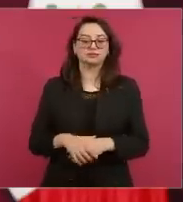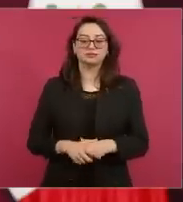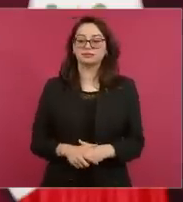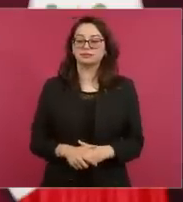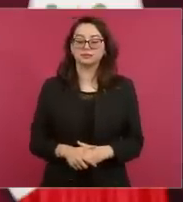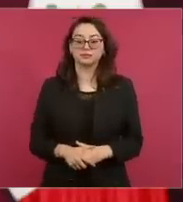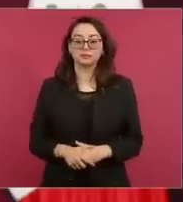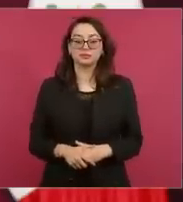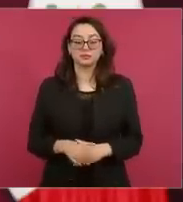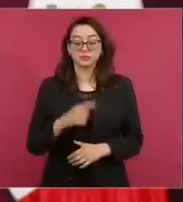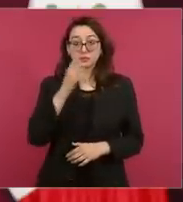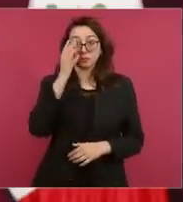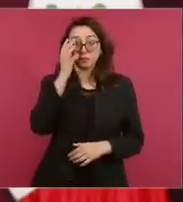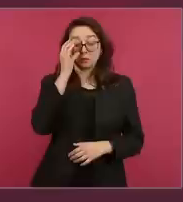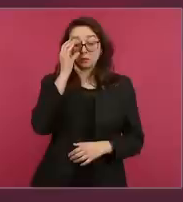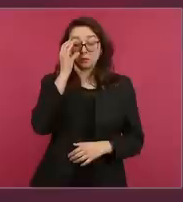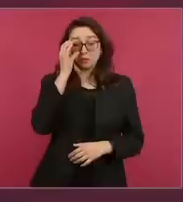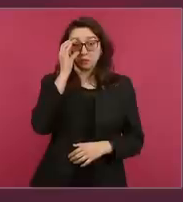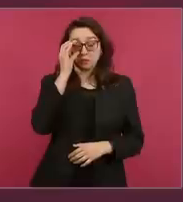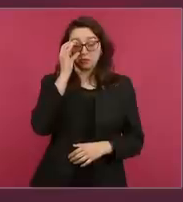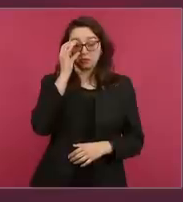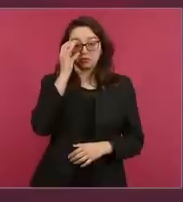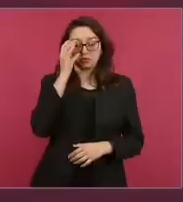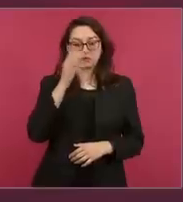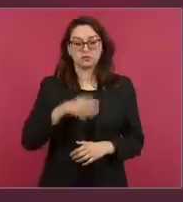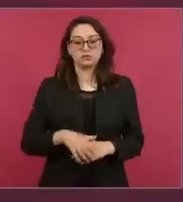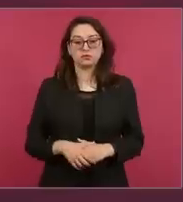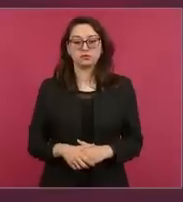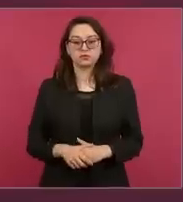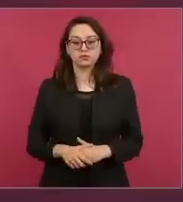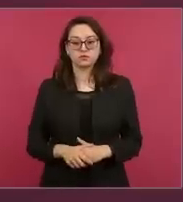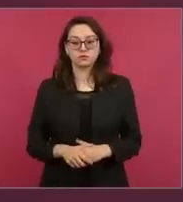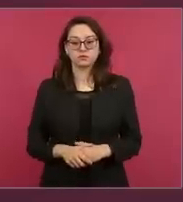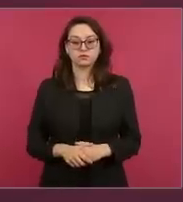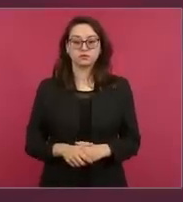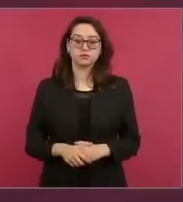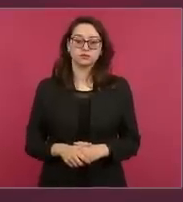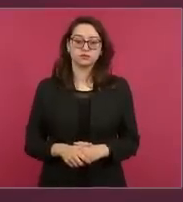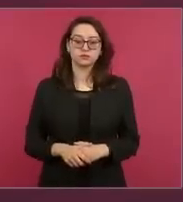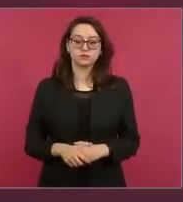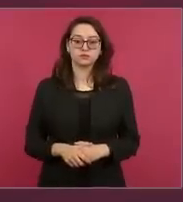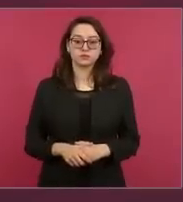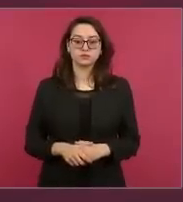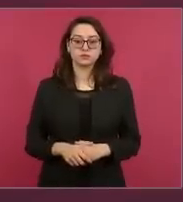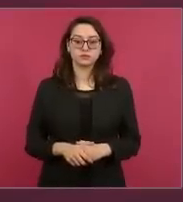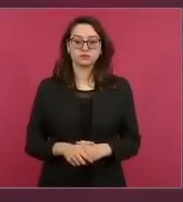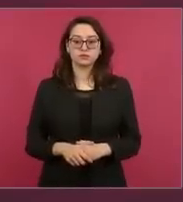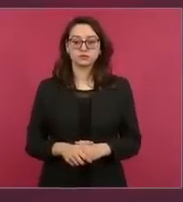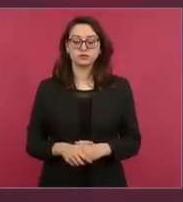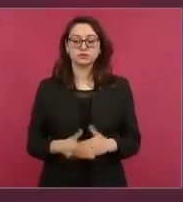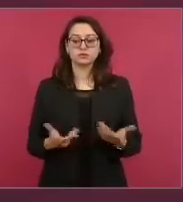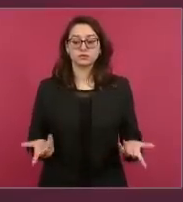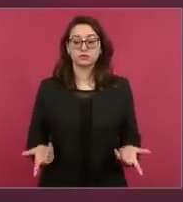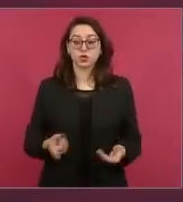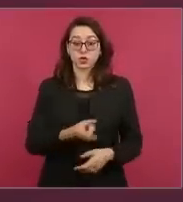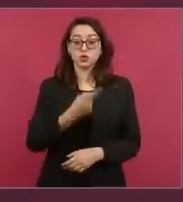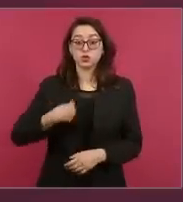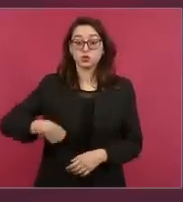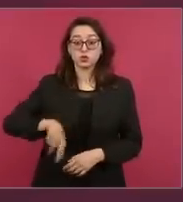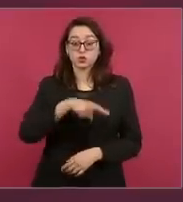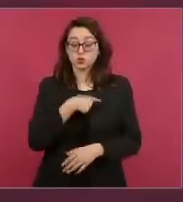Y debe de quedar claro que nosotros estamos haciendo la investigación a fondo,